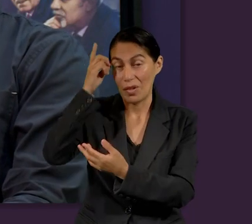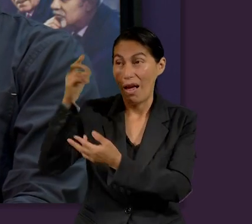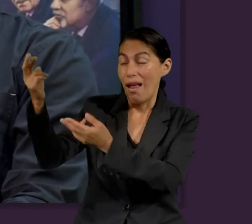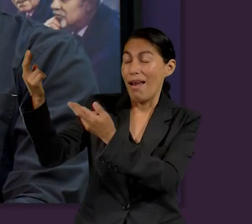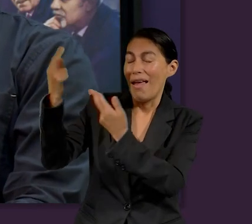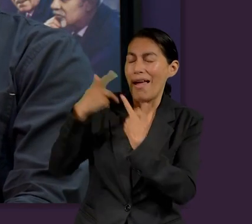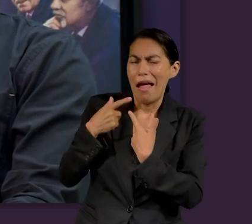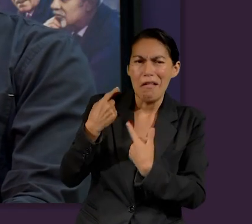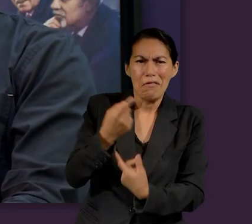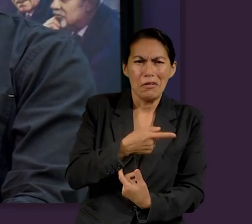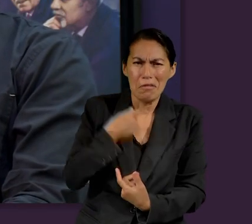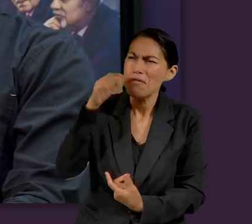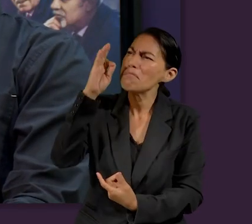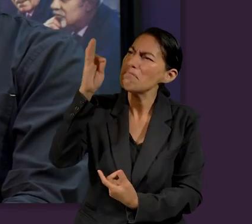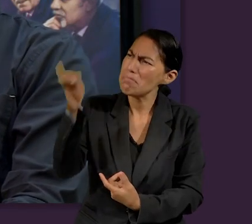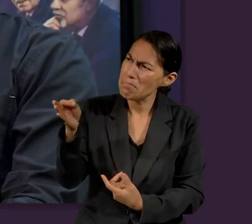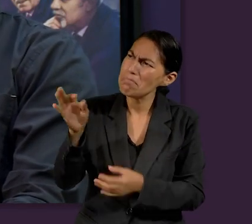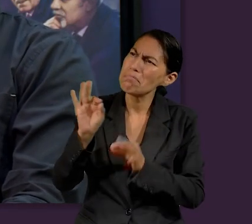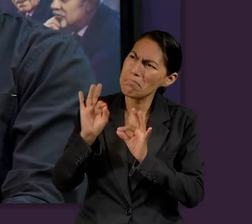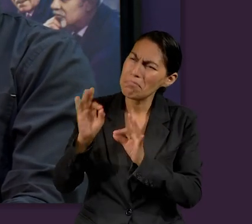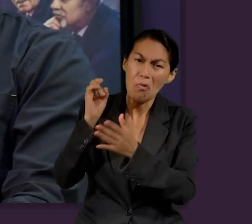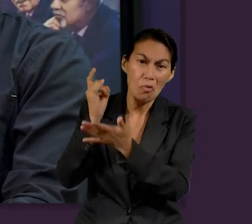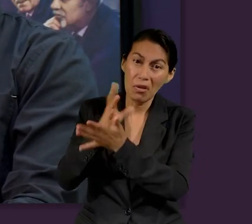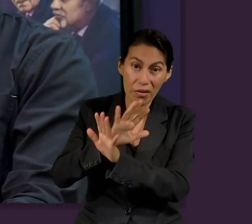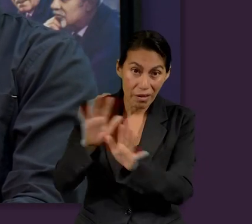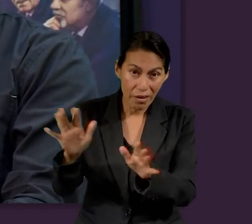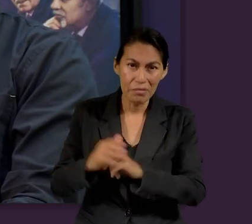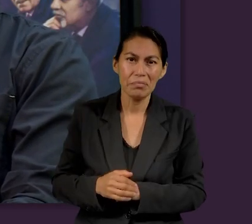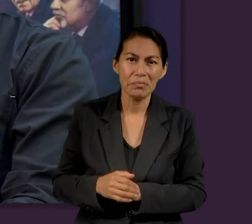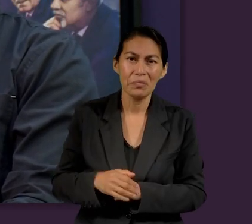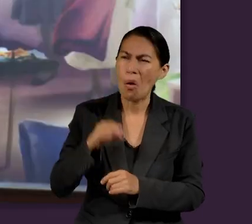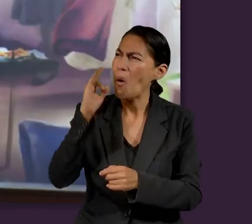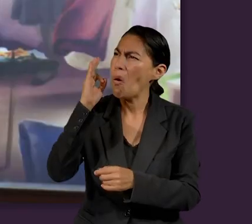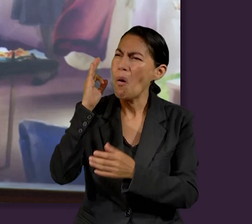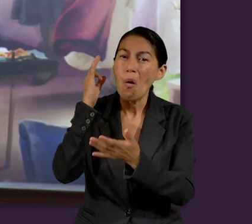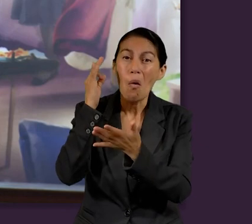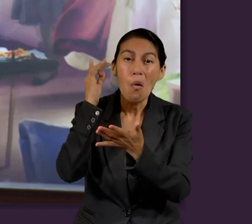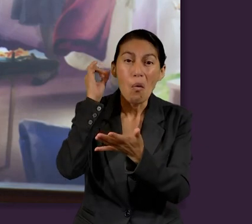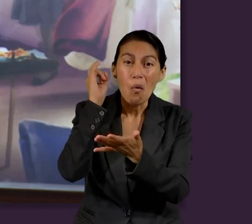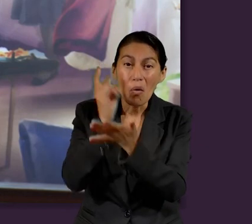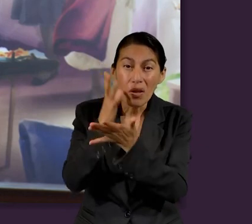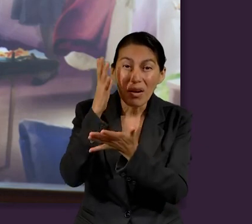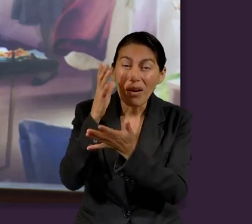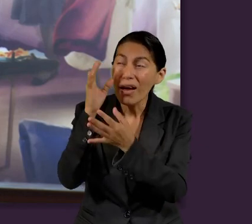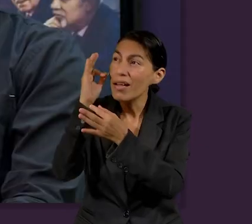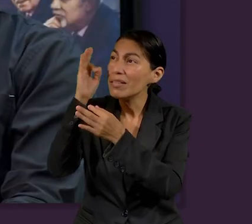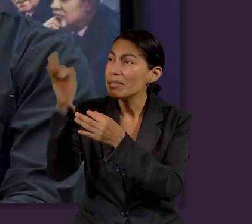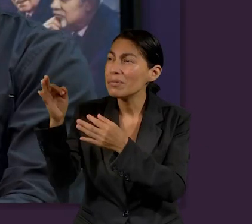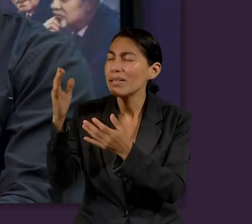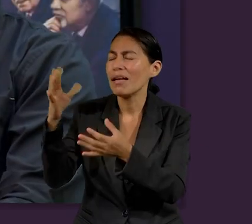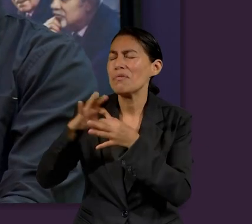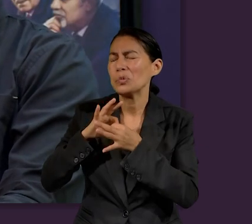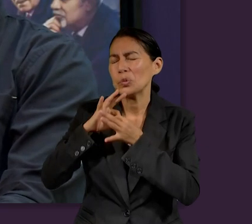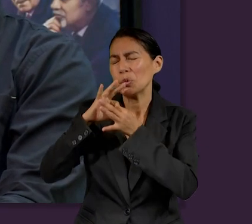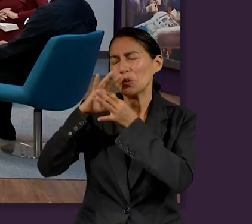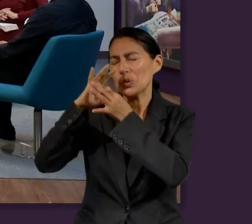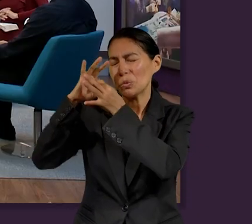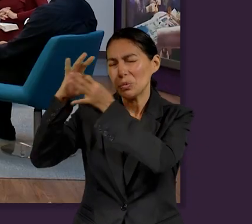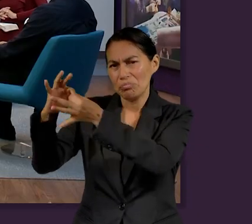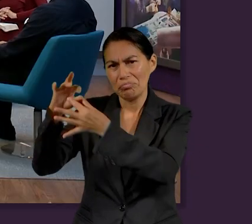simplemente debemos aceptar. Entonces es hermoso este evangelio que simplemente nos pide que lo aceptemos y lo abracemos por la verdad.